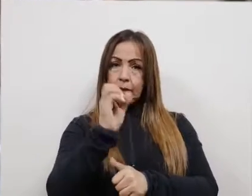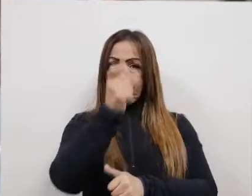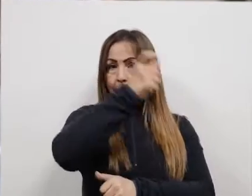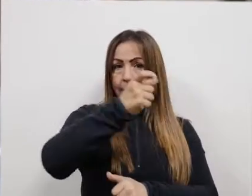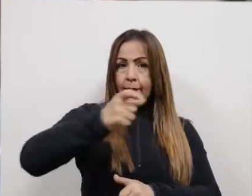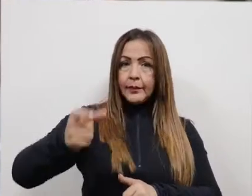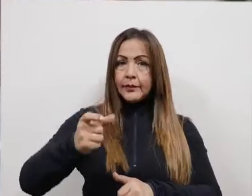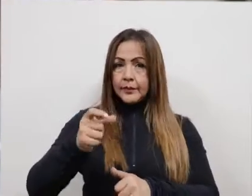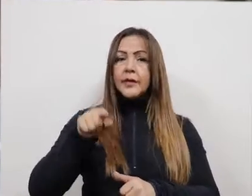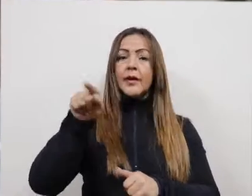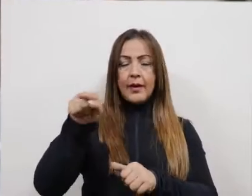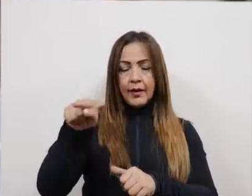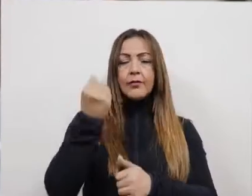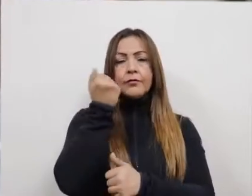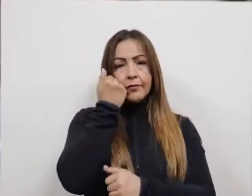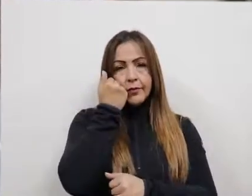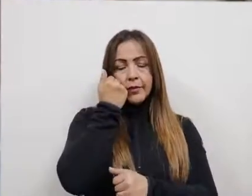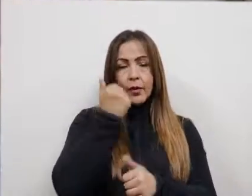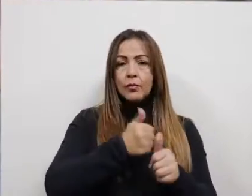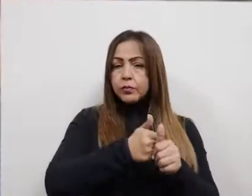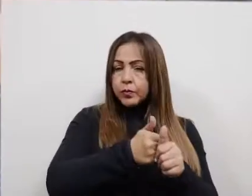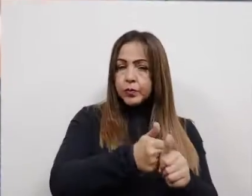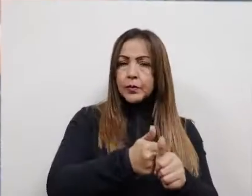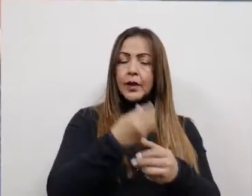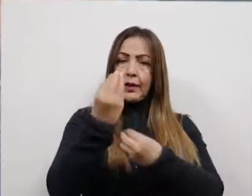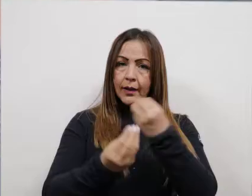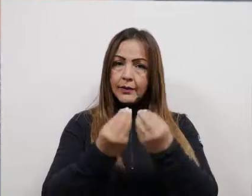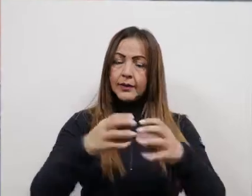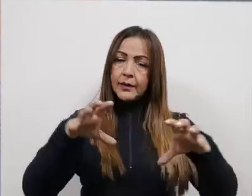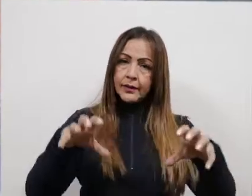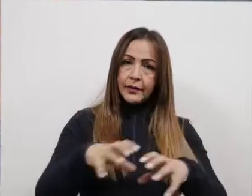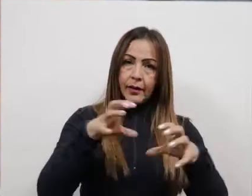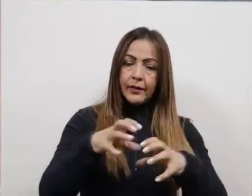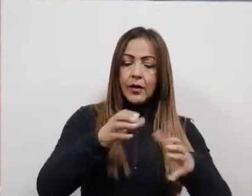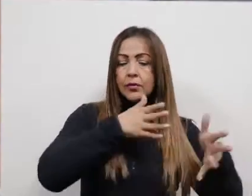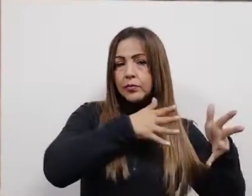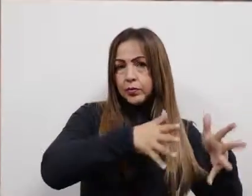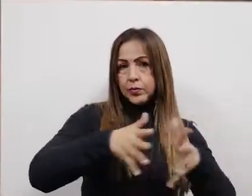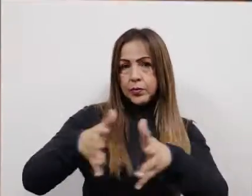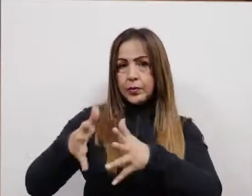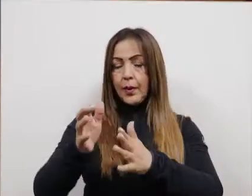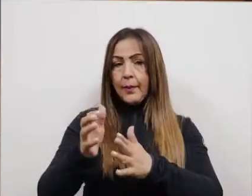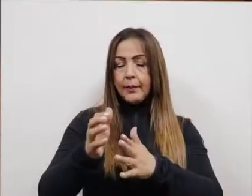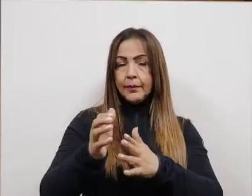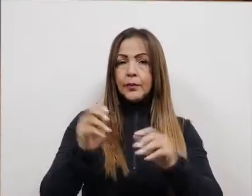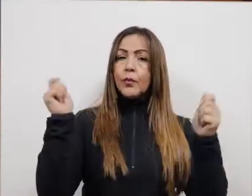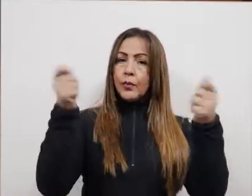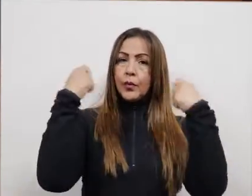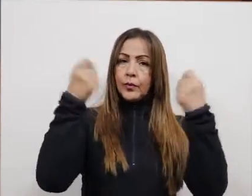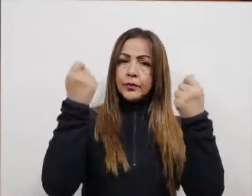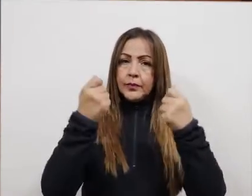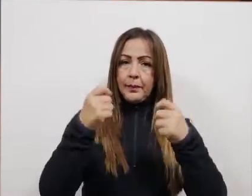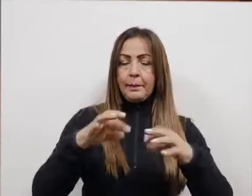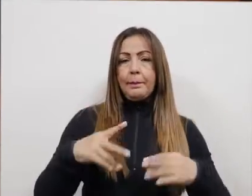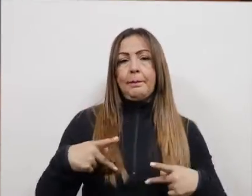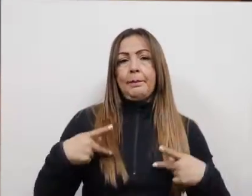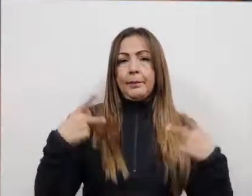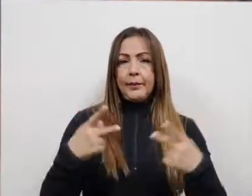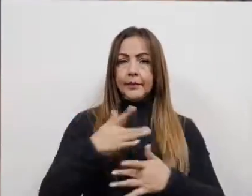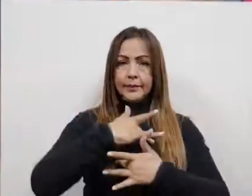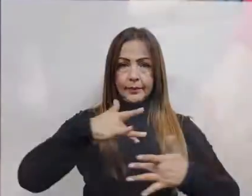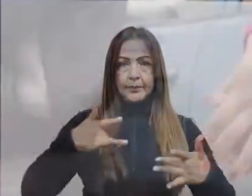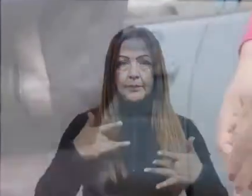pacientes con estas condiciones. De igual forma, se realizaron actividades educativas en promoción de